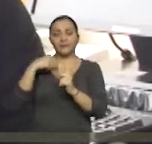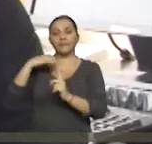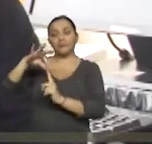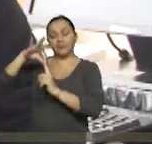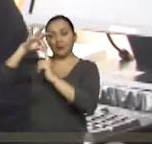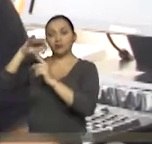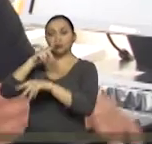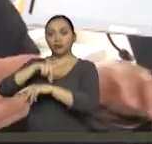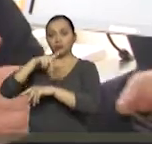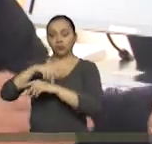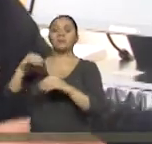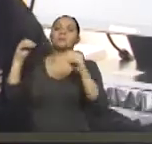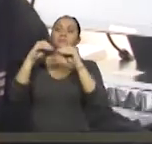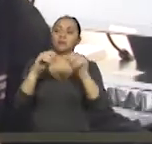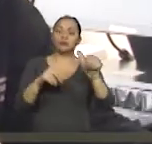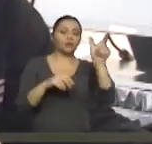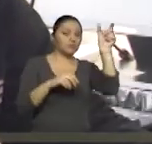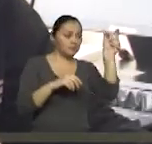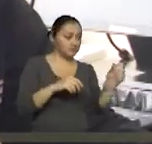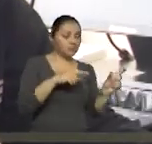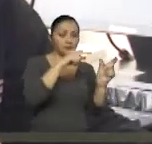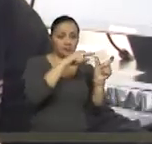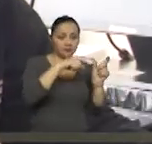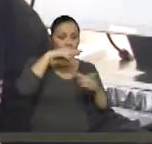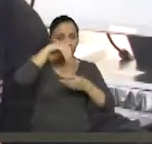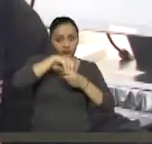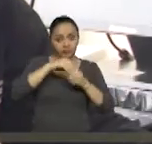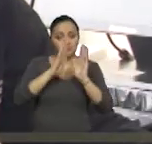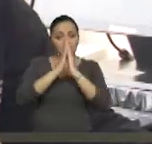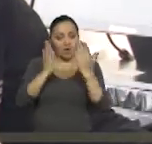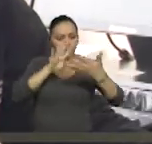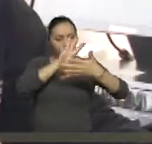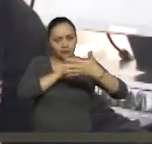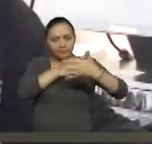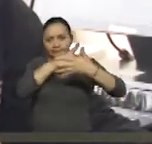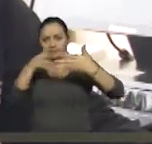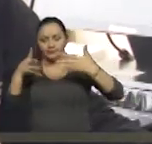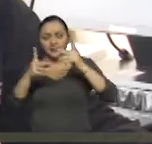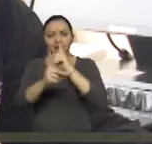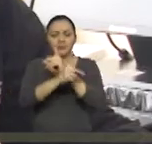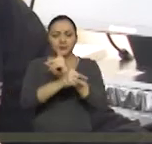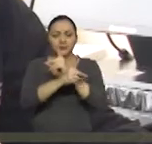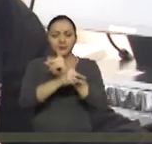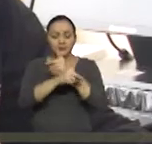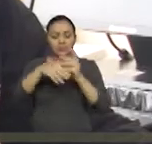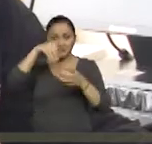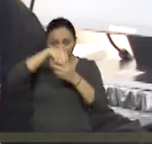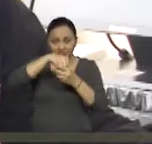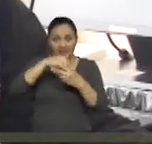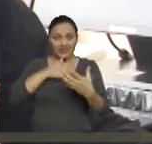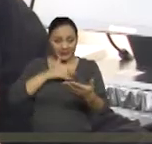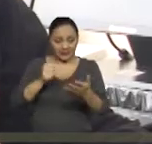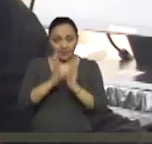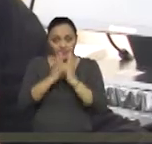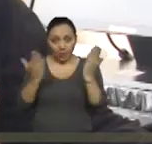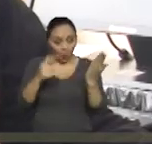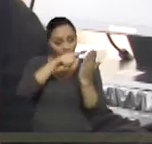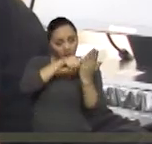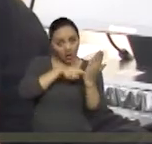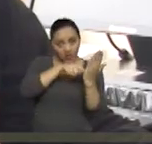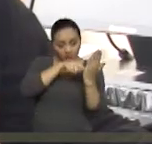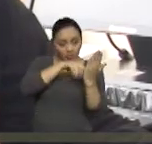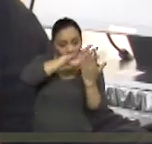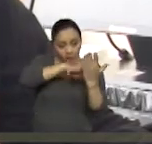presenta el paciente está dentro del manual, contemplada como una discapacidad dentro del manual de calificación, se